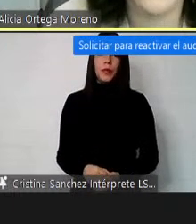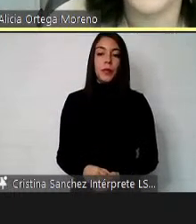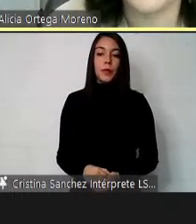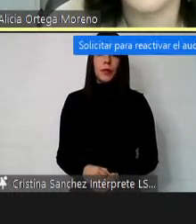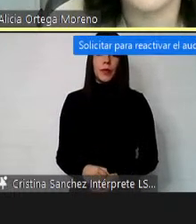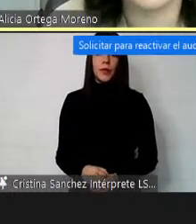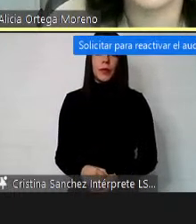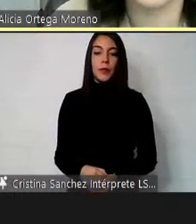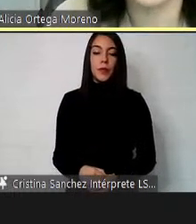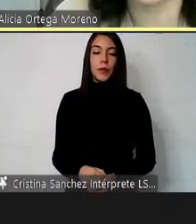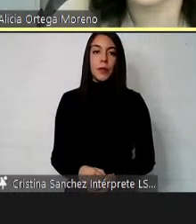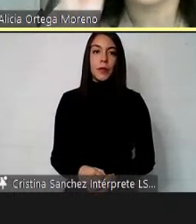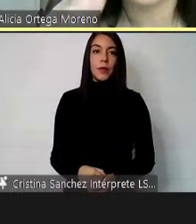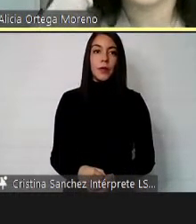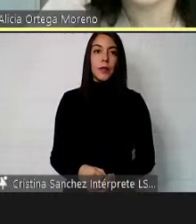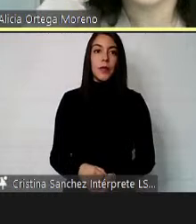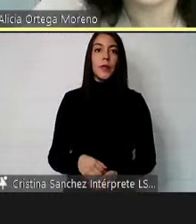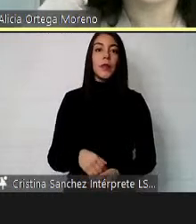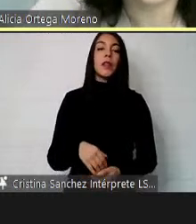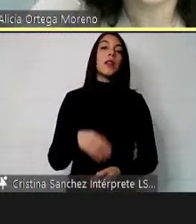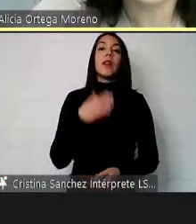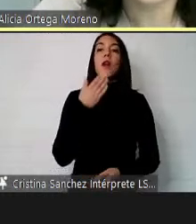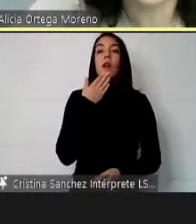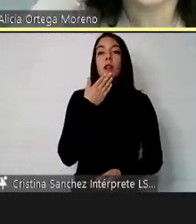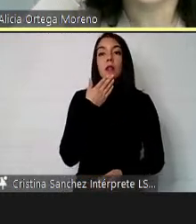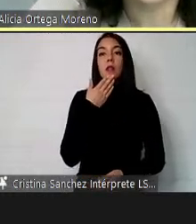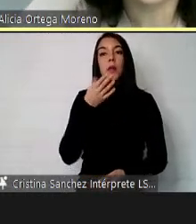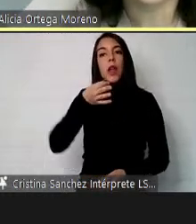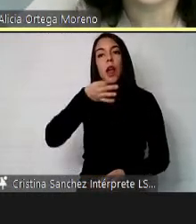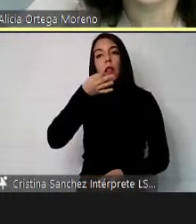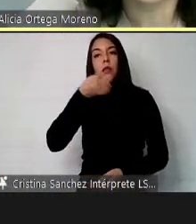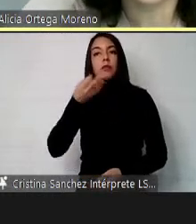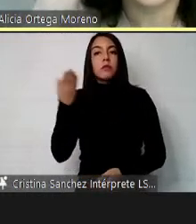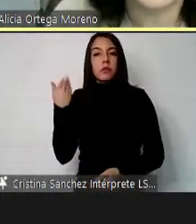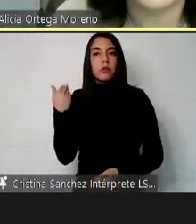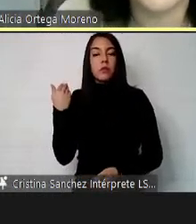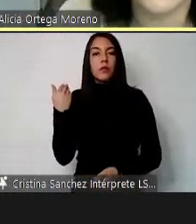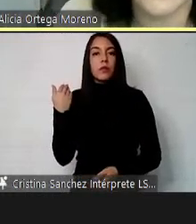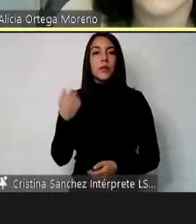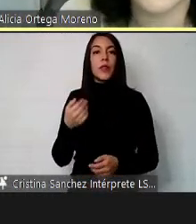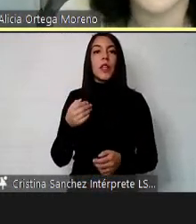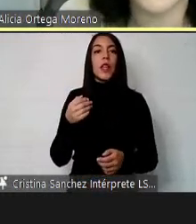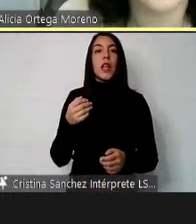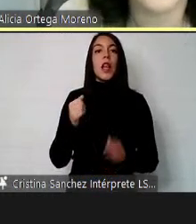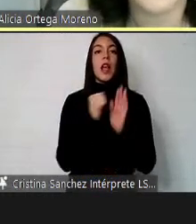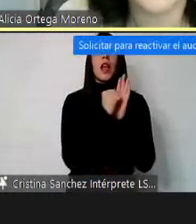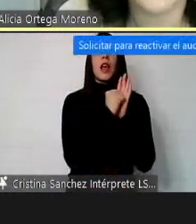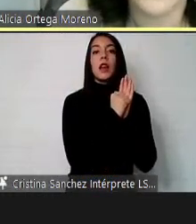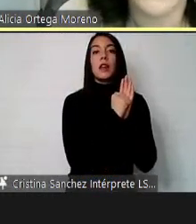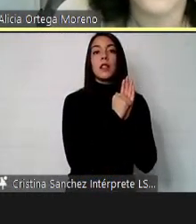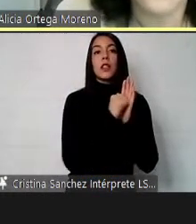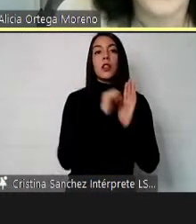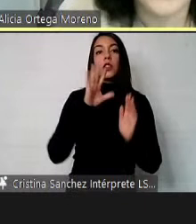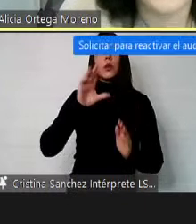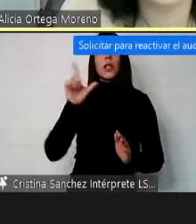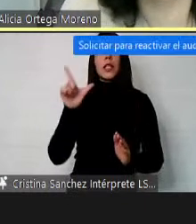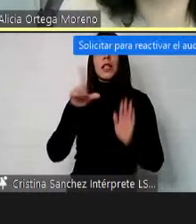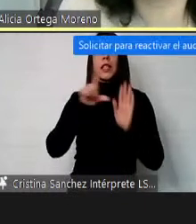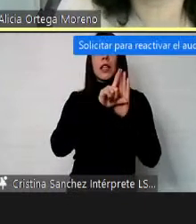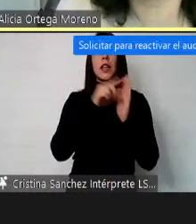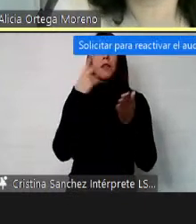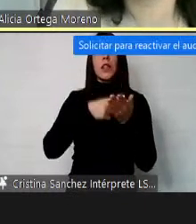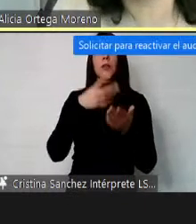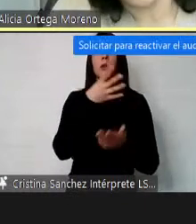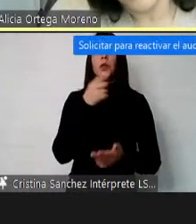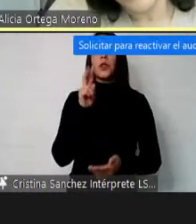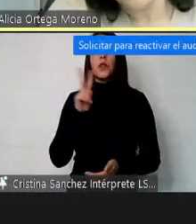Y bueno, también como les había hablado antes, está la acción del artículo 57 de la ley 20.422 y esa